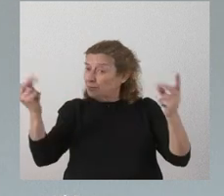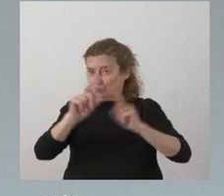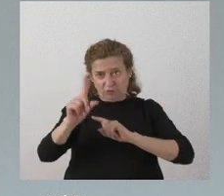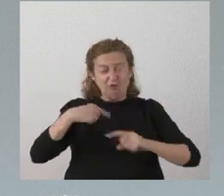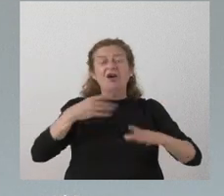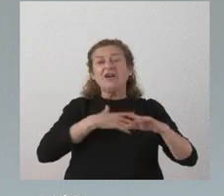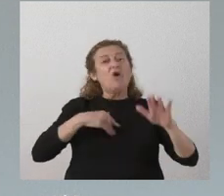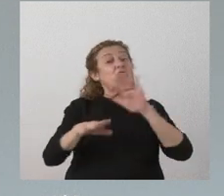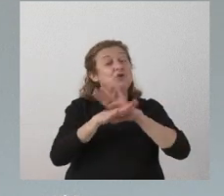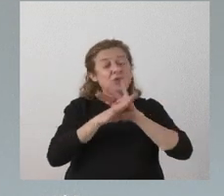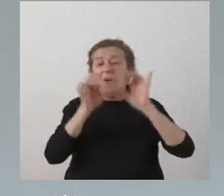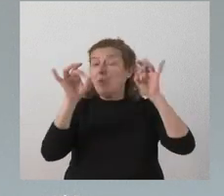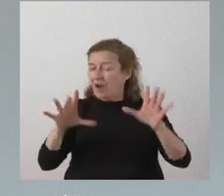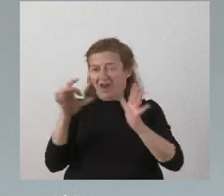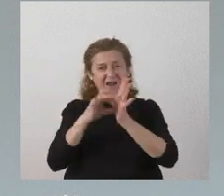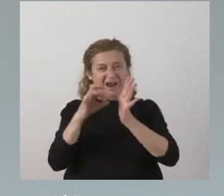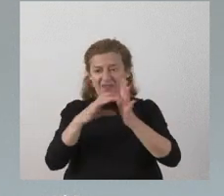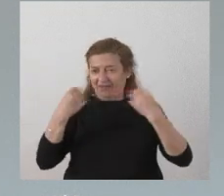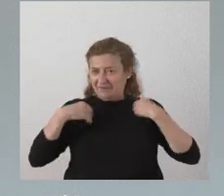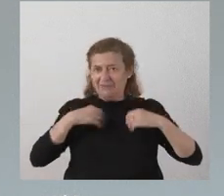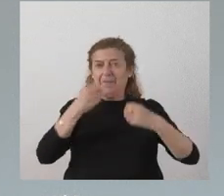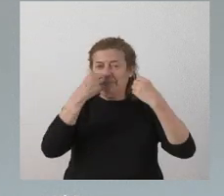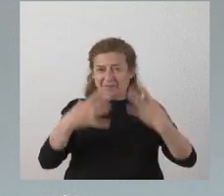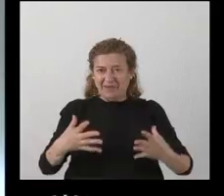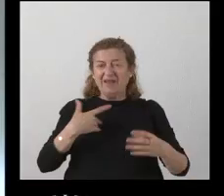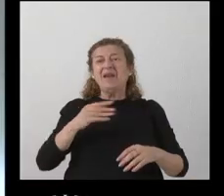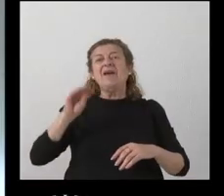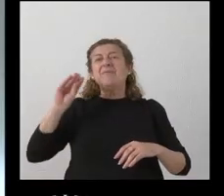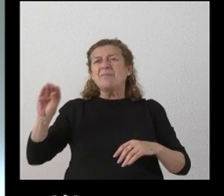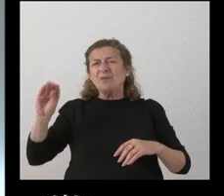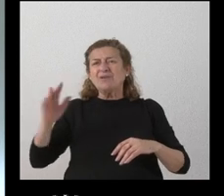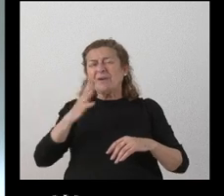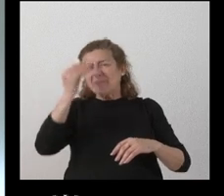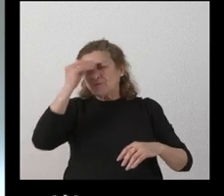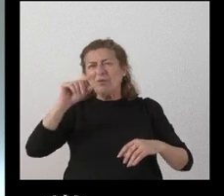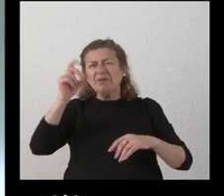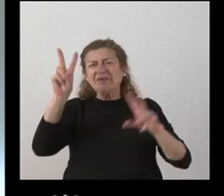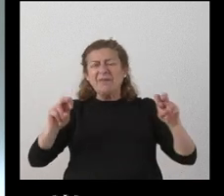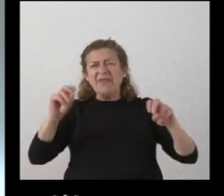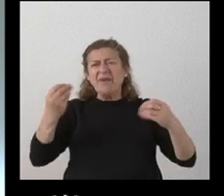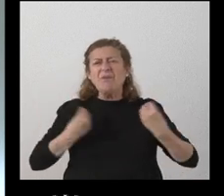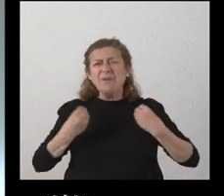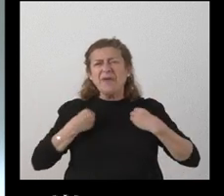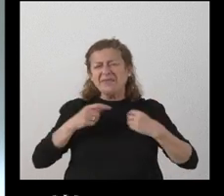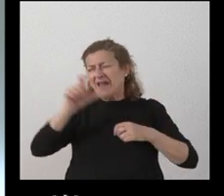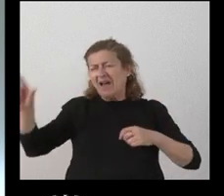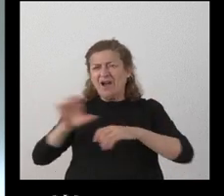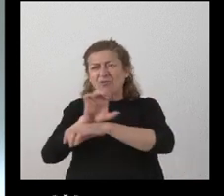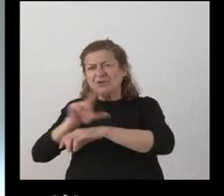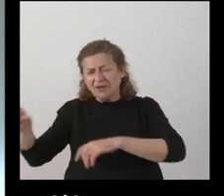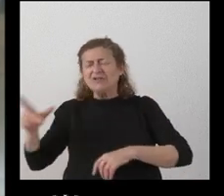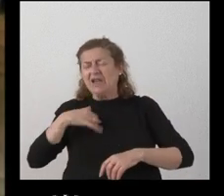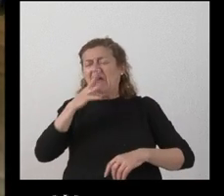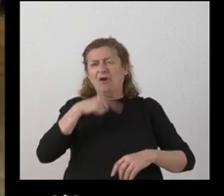prestando con la calidad de vida le preguntaba creo que en materia de vivienda al sí en materia de vivienda creo que